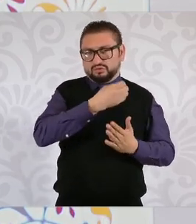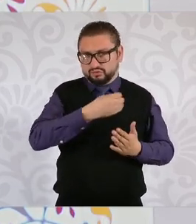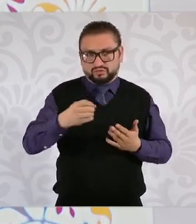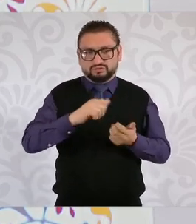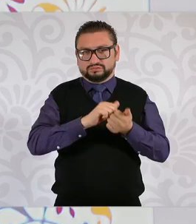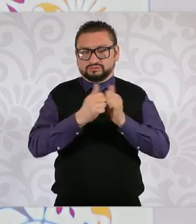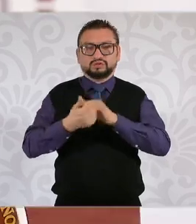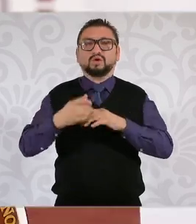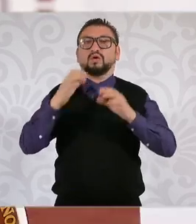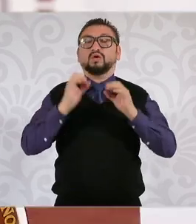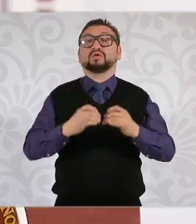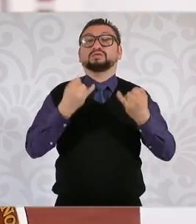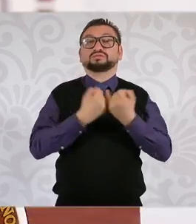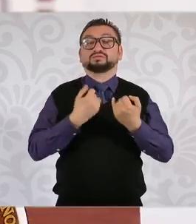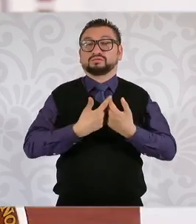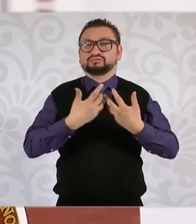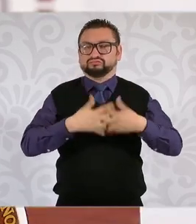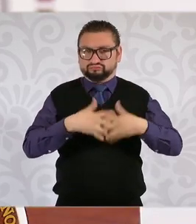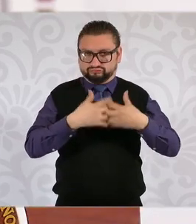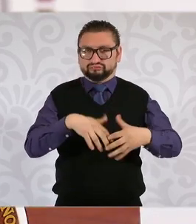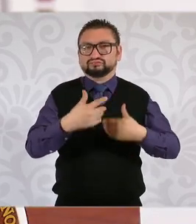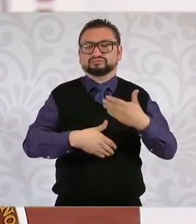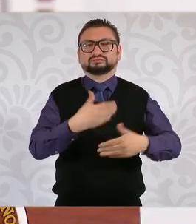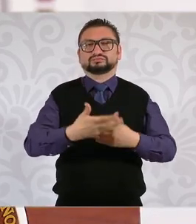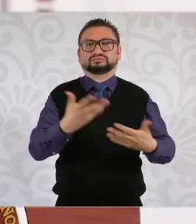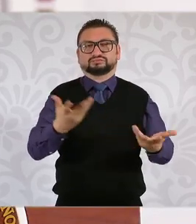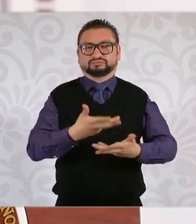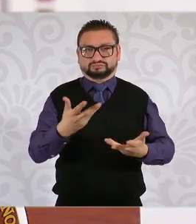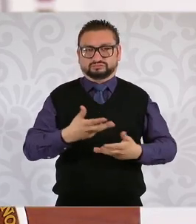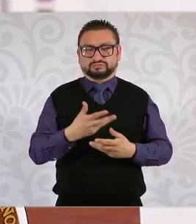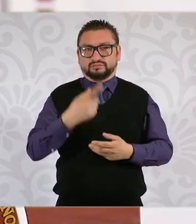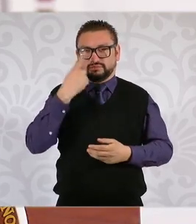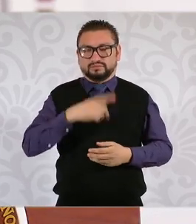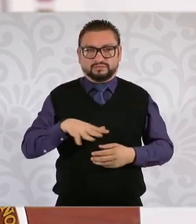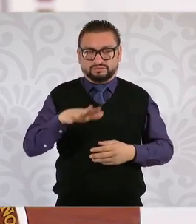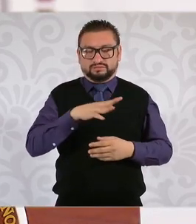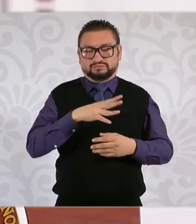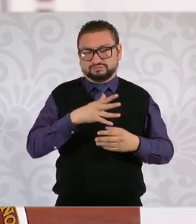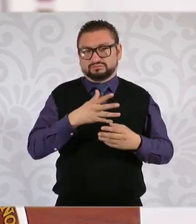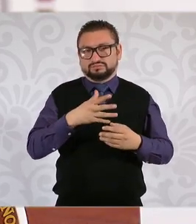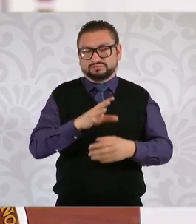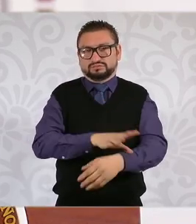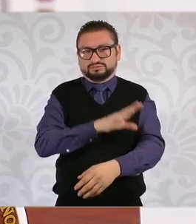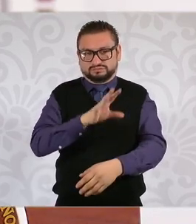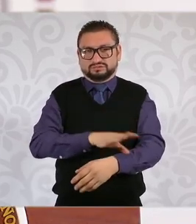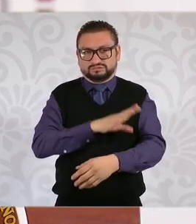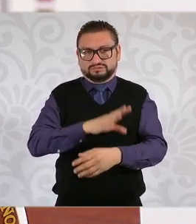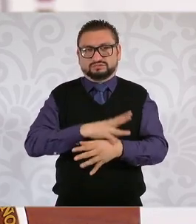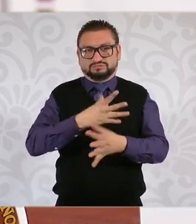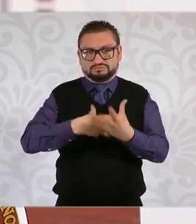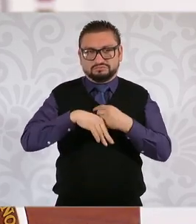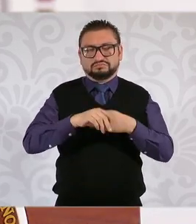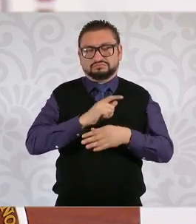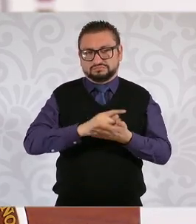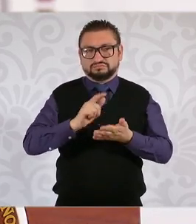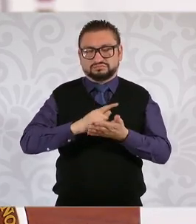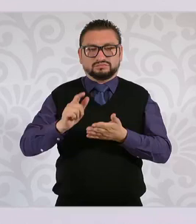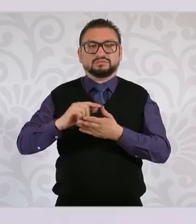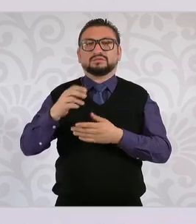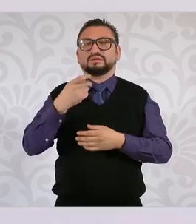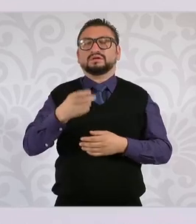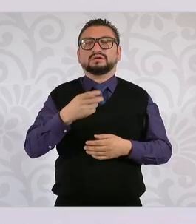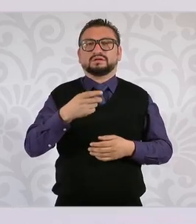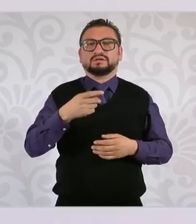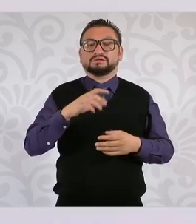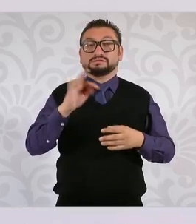o también la producción de todas las fuentes renovables de energía. Si hubiera quedado como tal